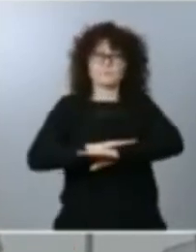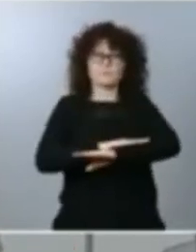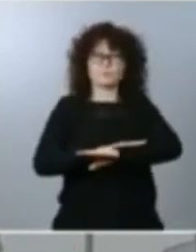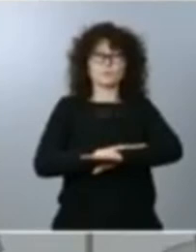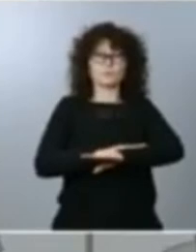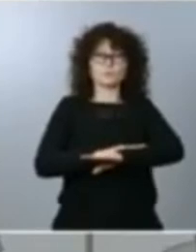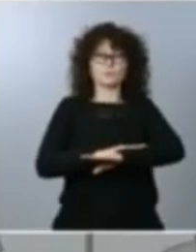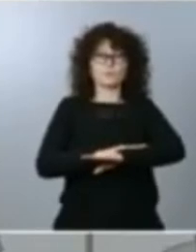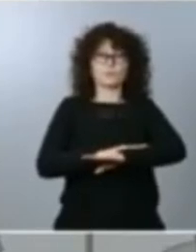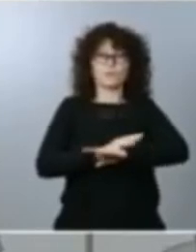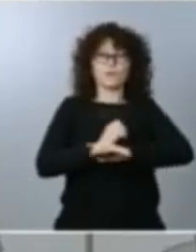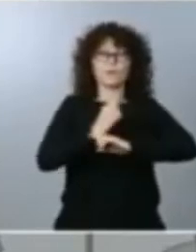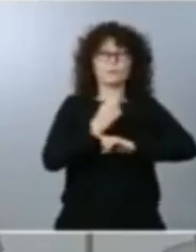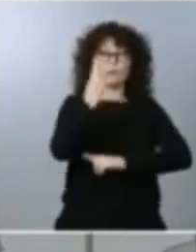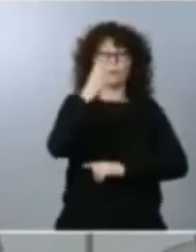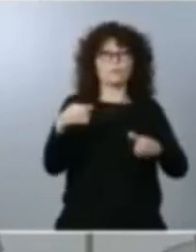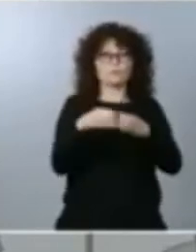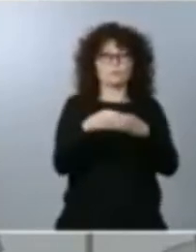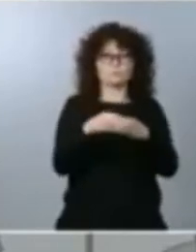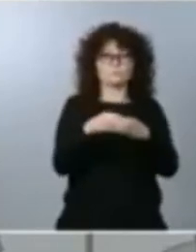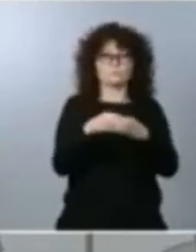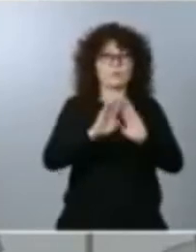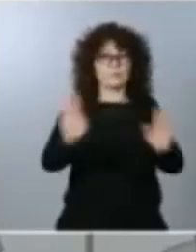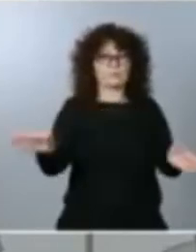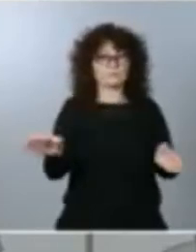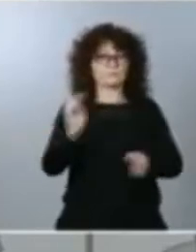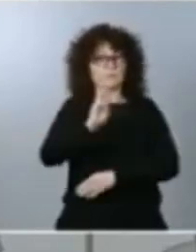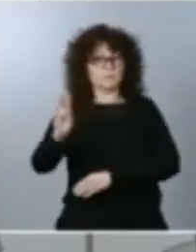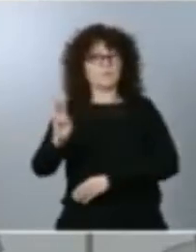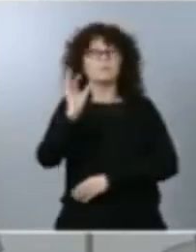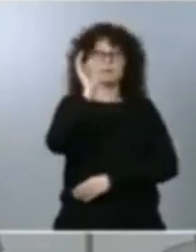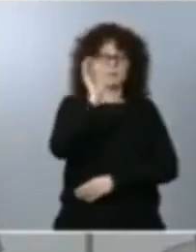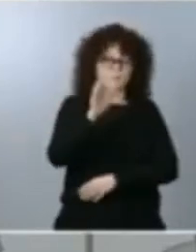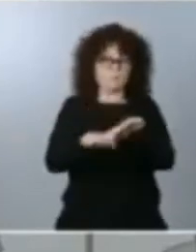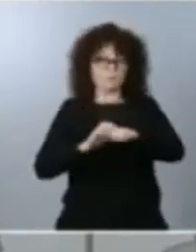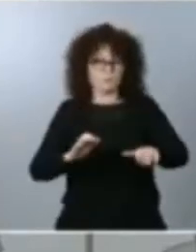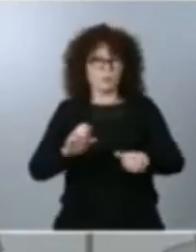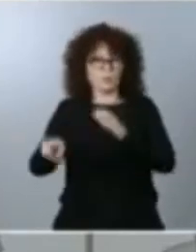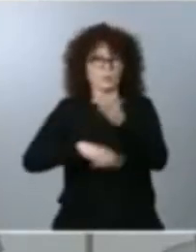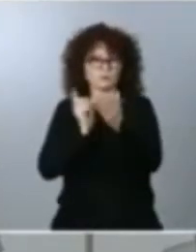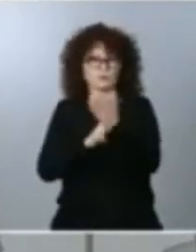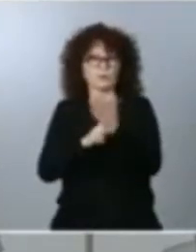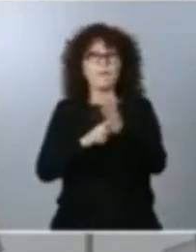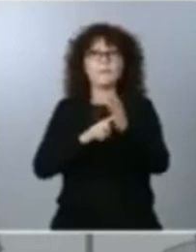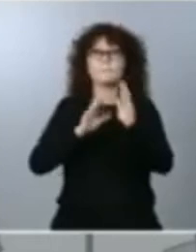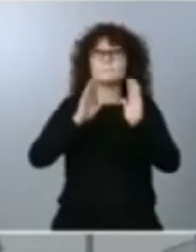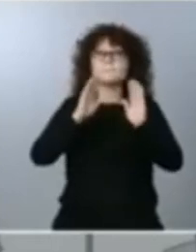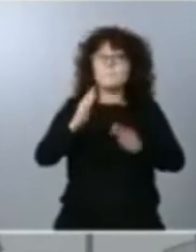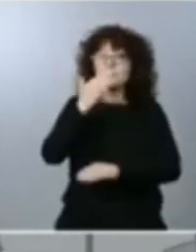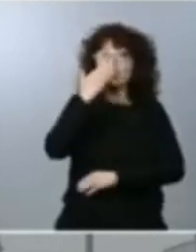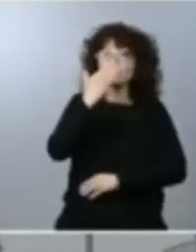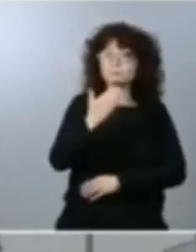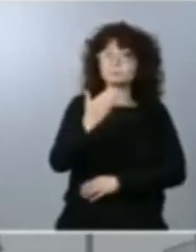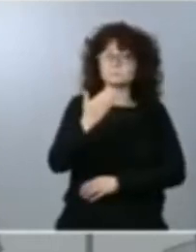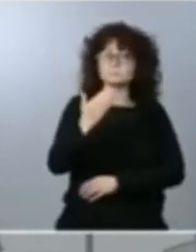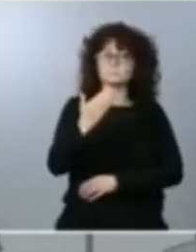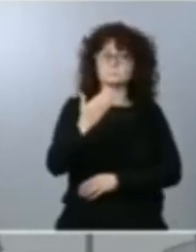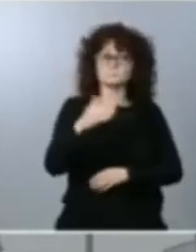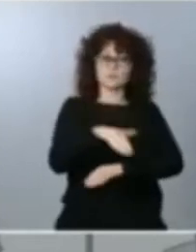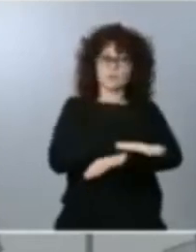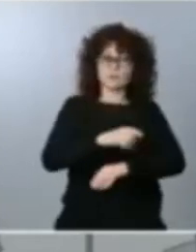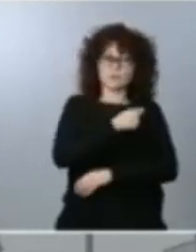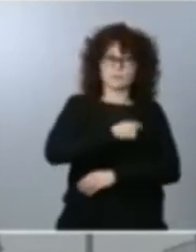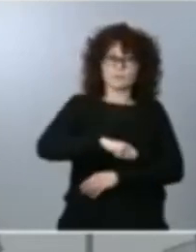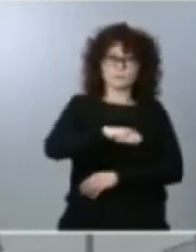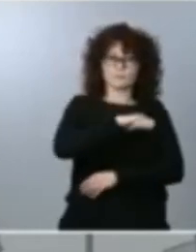del Partido Popular es verdad que tenía mayoría absoluta pero el hecho cierto es que ha habido un esfuerzo por parte del gobierno de España de